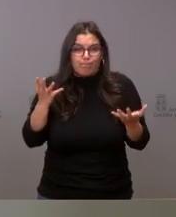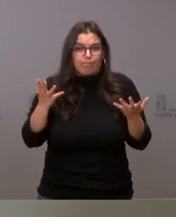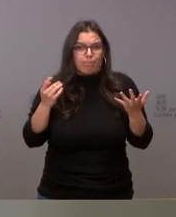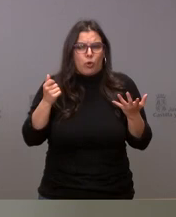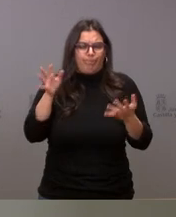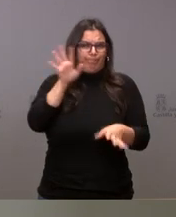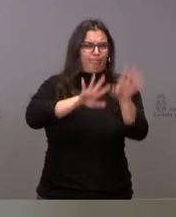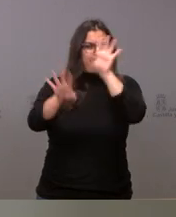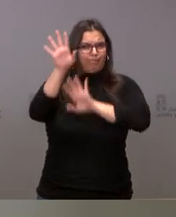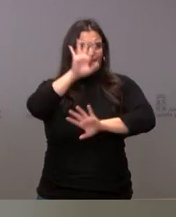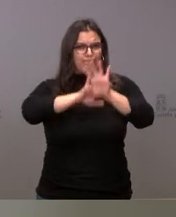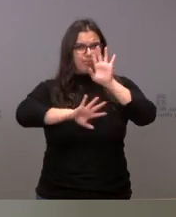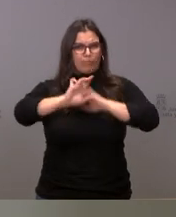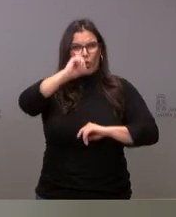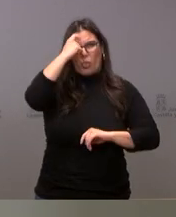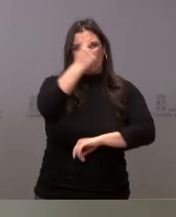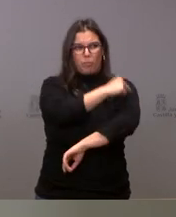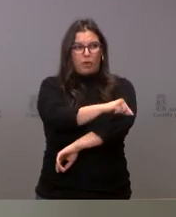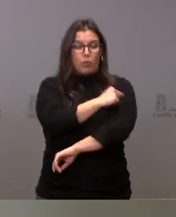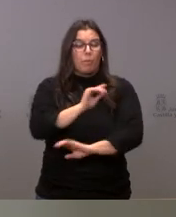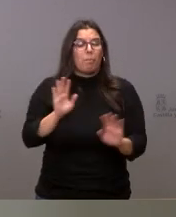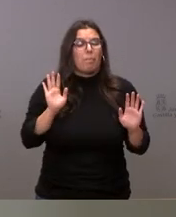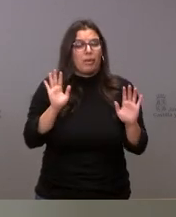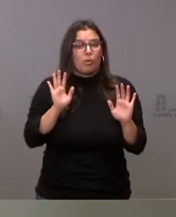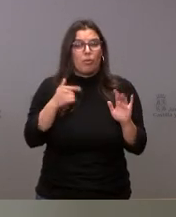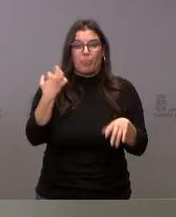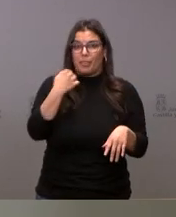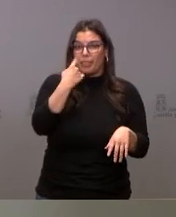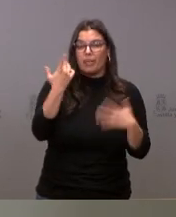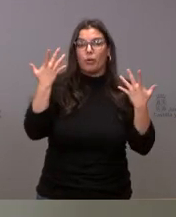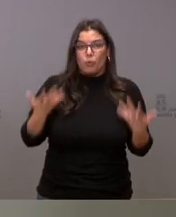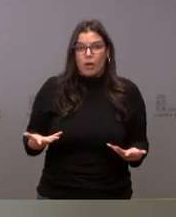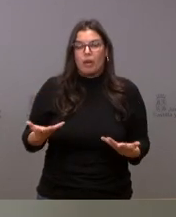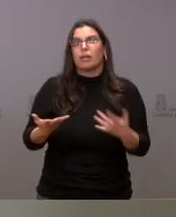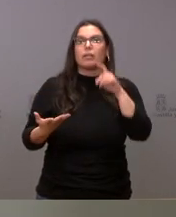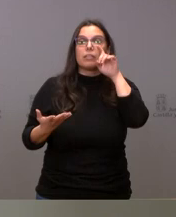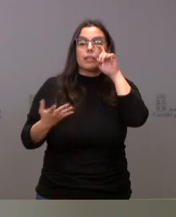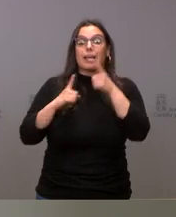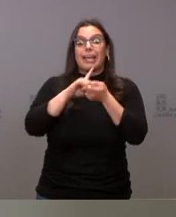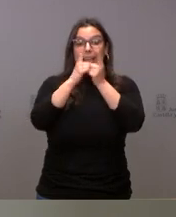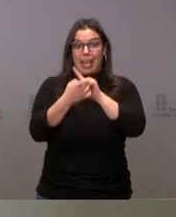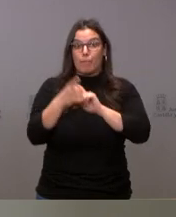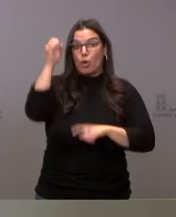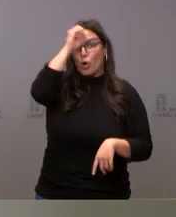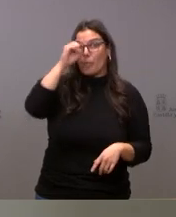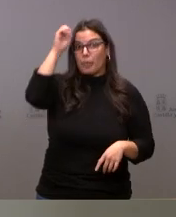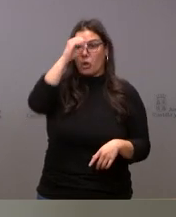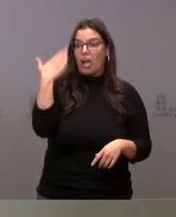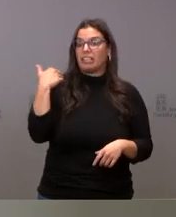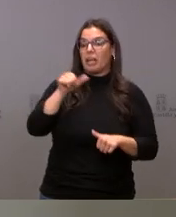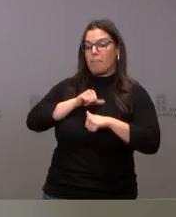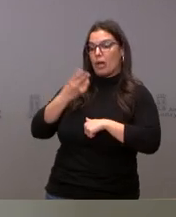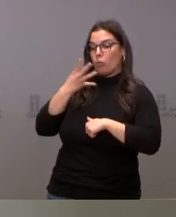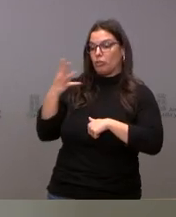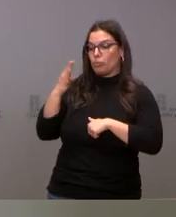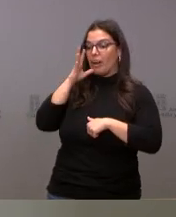disturbia un poco el concepto de la vacunación. Sin embargo, hay que decir que este cambio de opinión se ha hecho desde